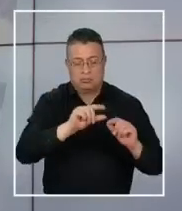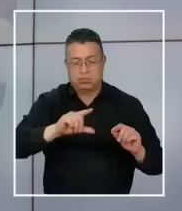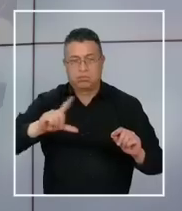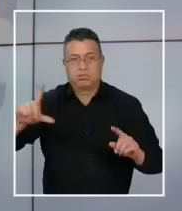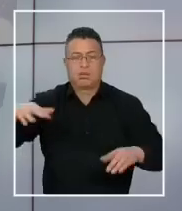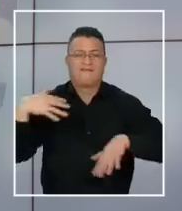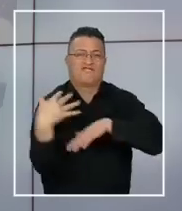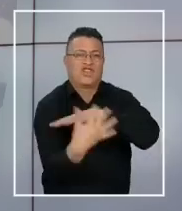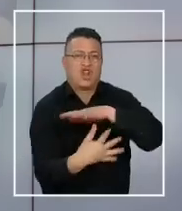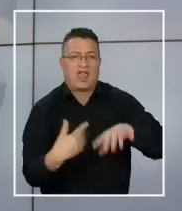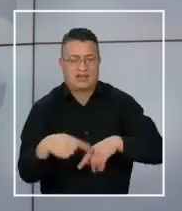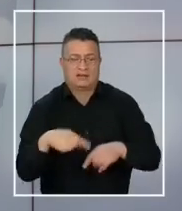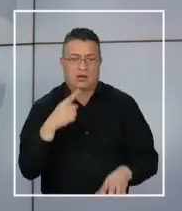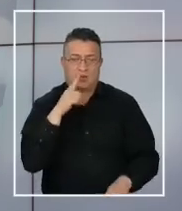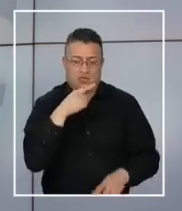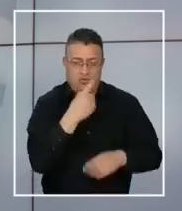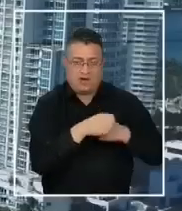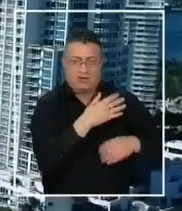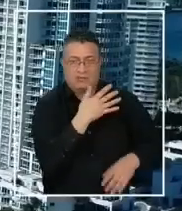violencia en el último año.